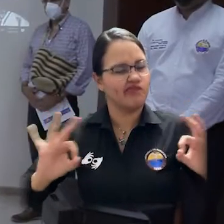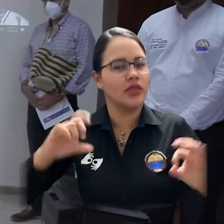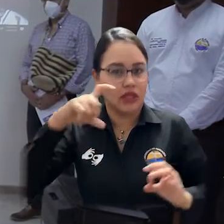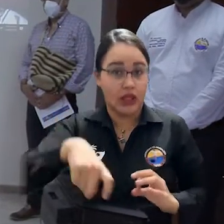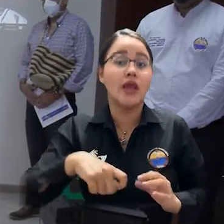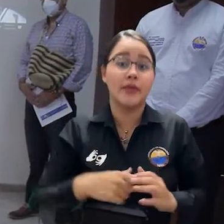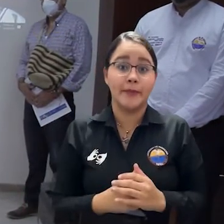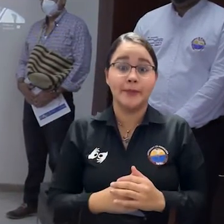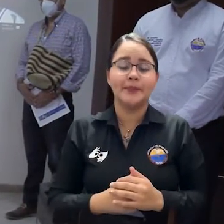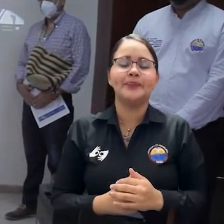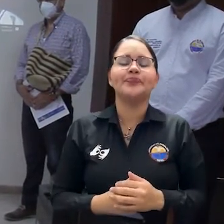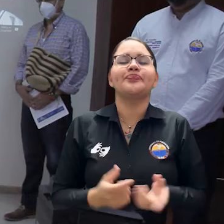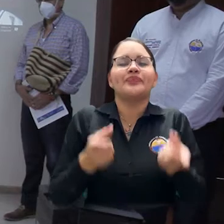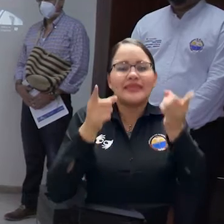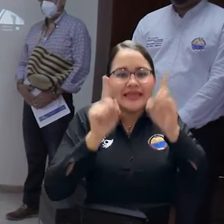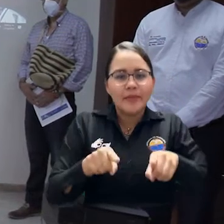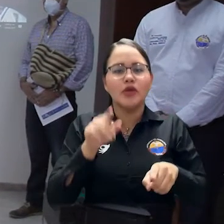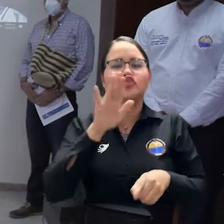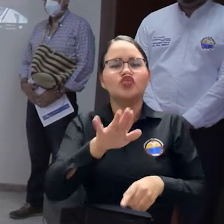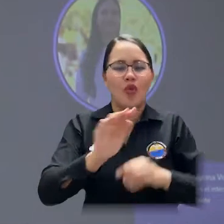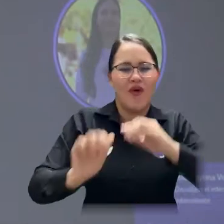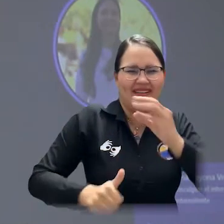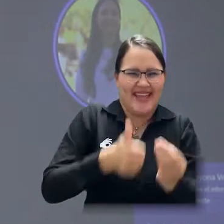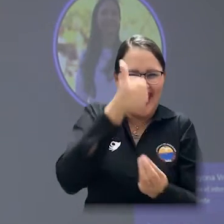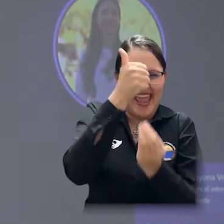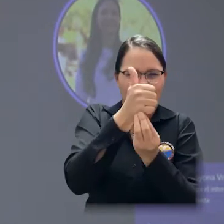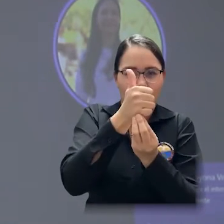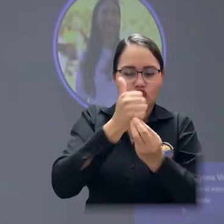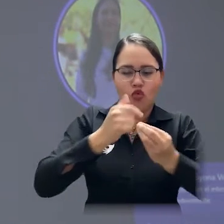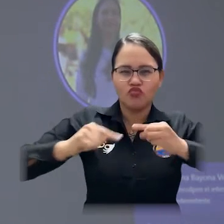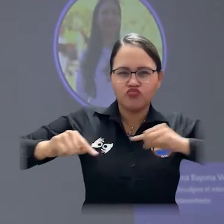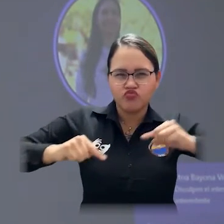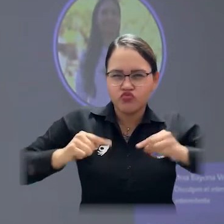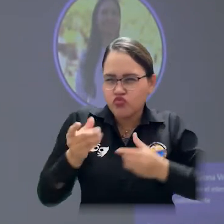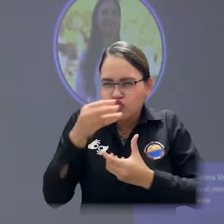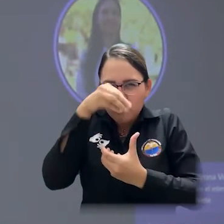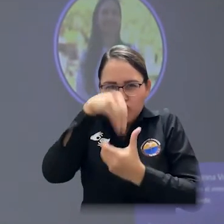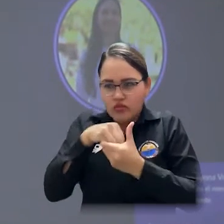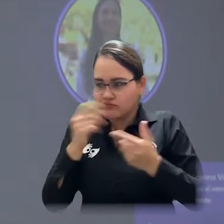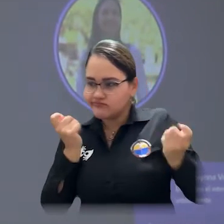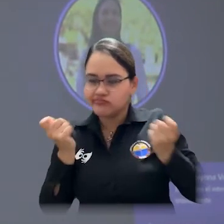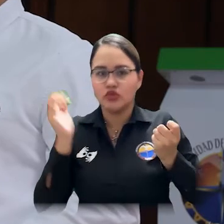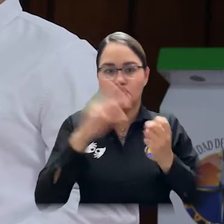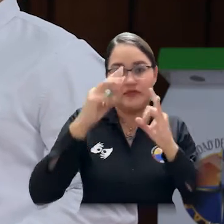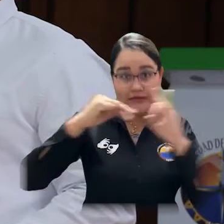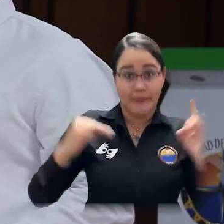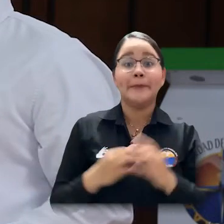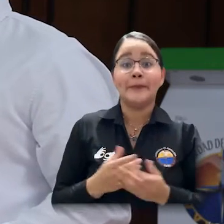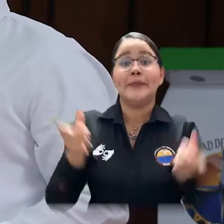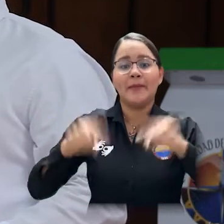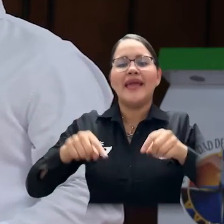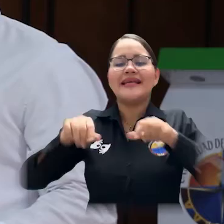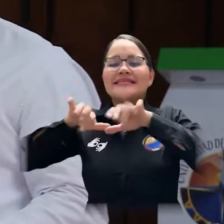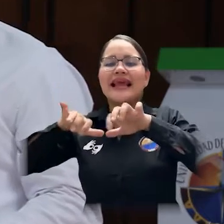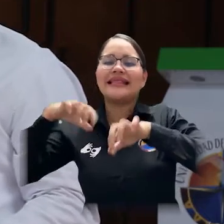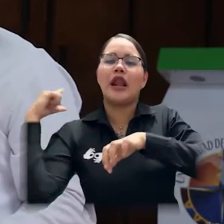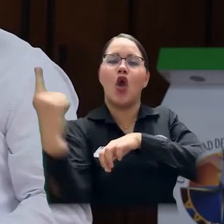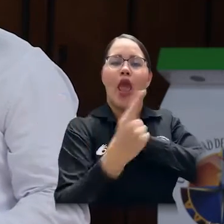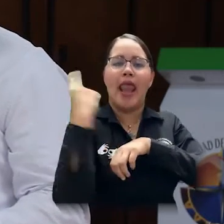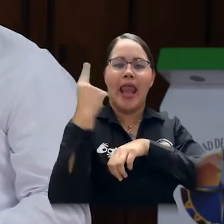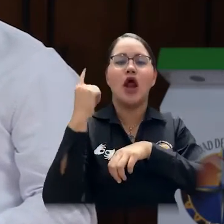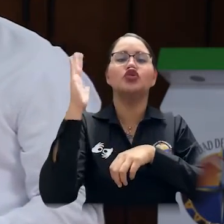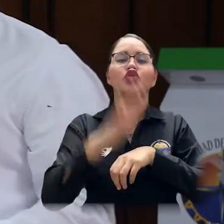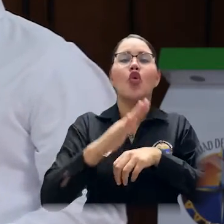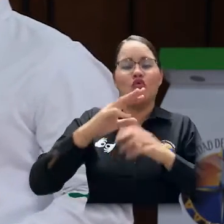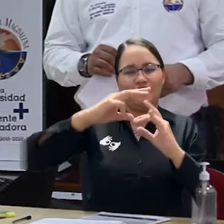También hacen parte la jefe de la oficina de control interno, ingeniera Milena de León, y el secretario general de la Alma Mater como